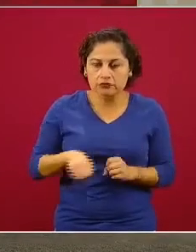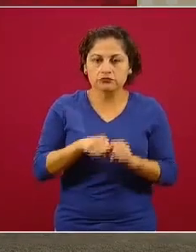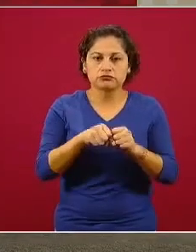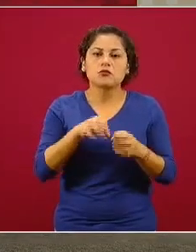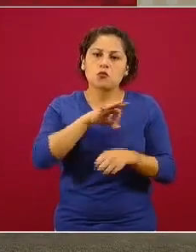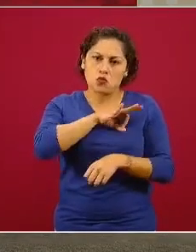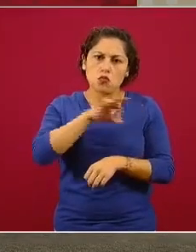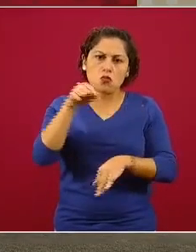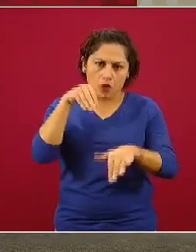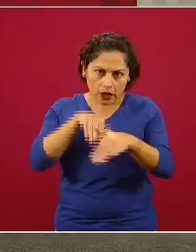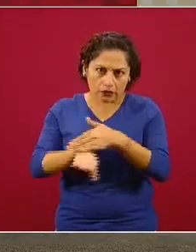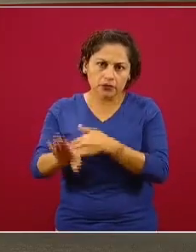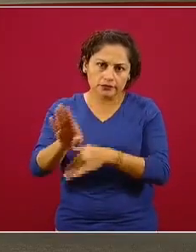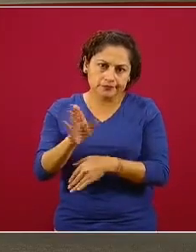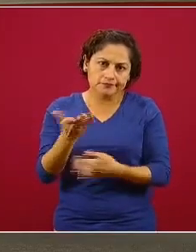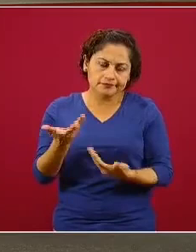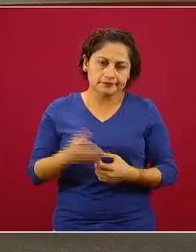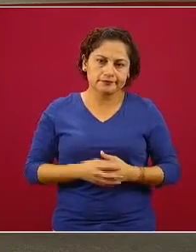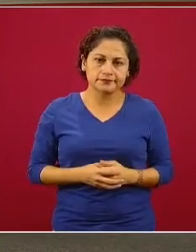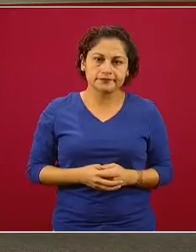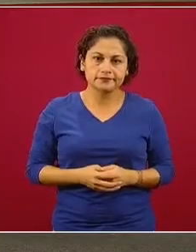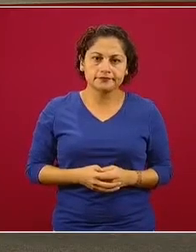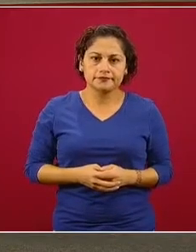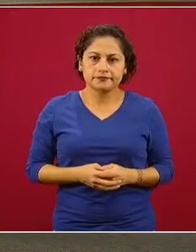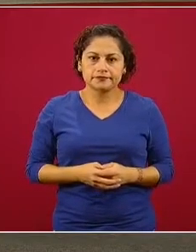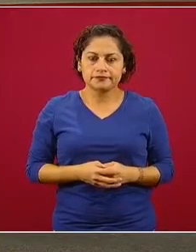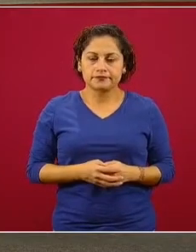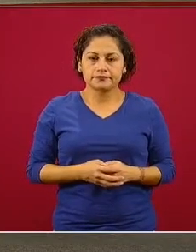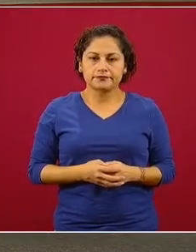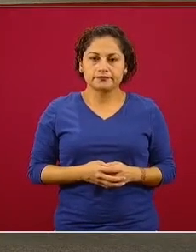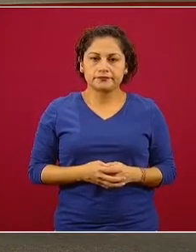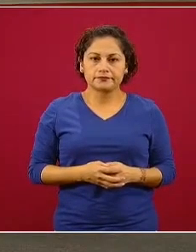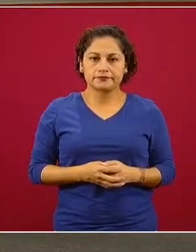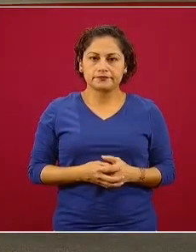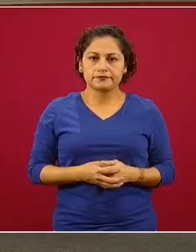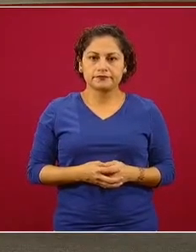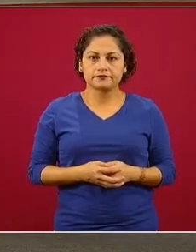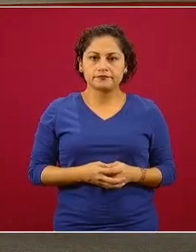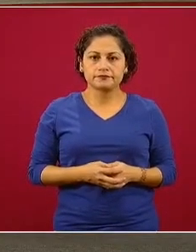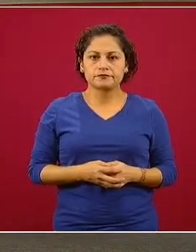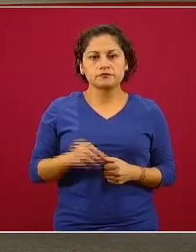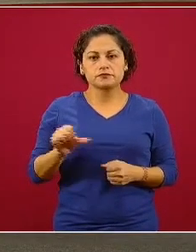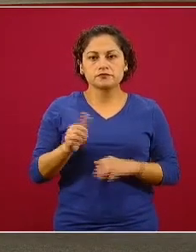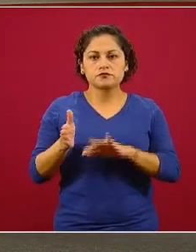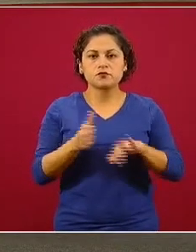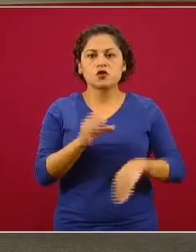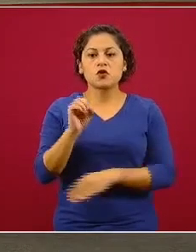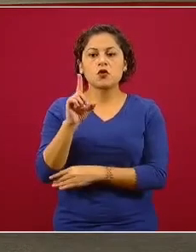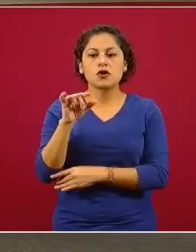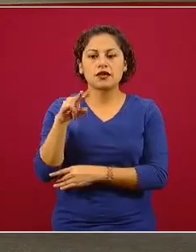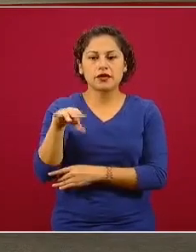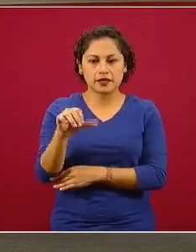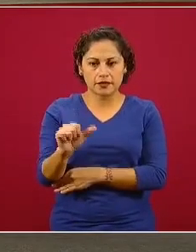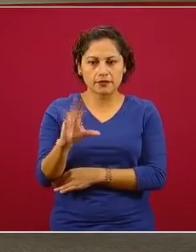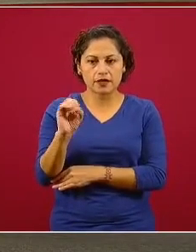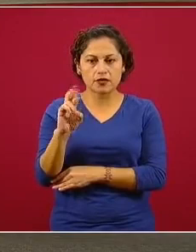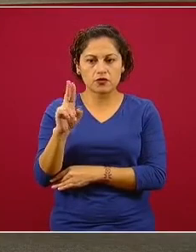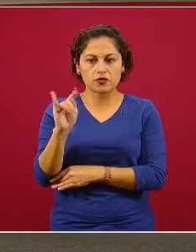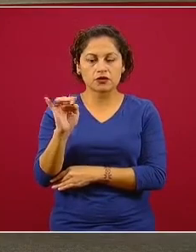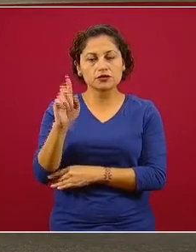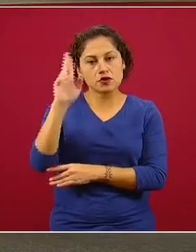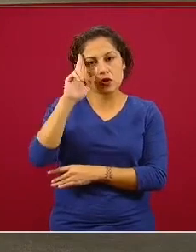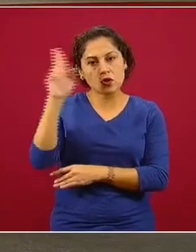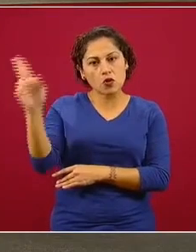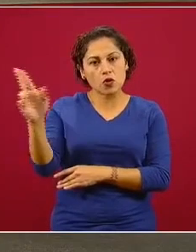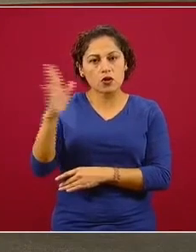pequeños. Vamos a la siguiente, Olivia María Cortés Díaz. Hola, ¿qué tal, doctor López-Gatell?